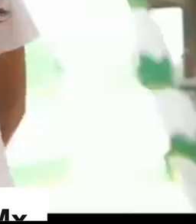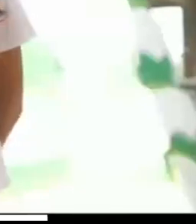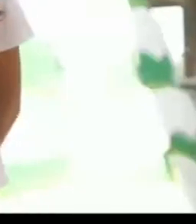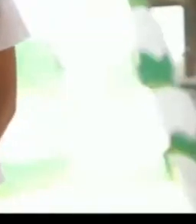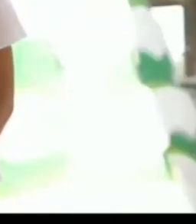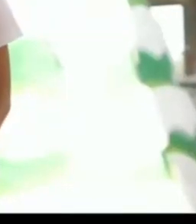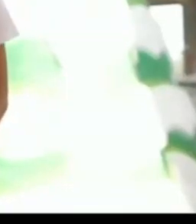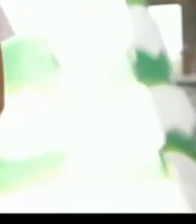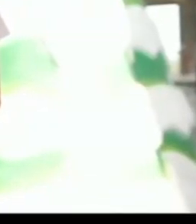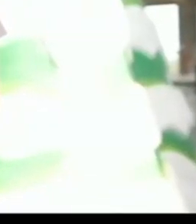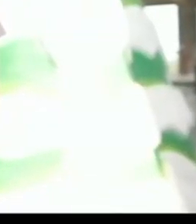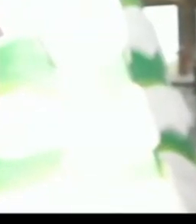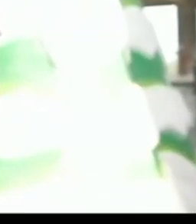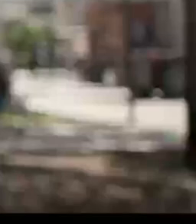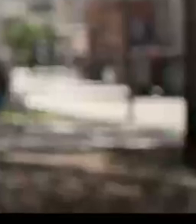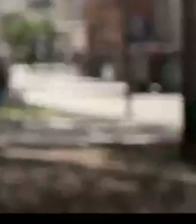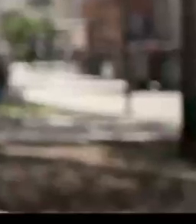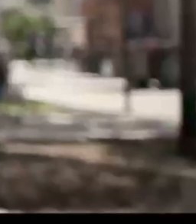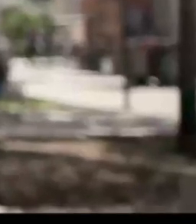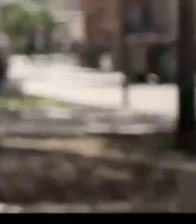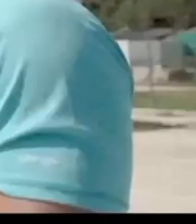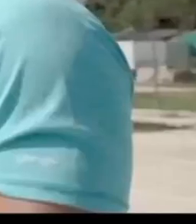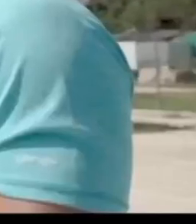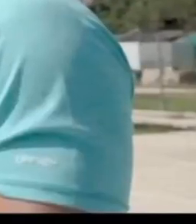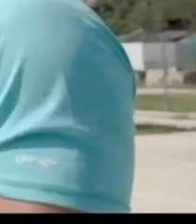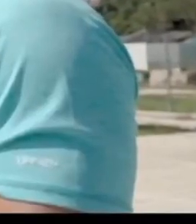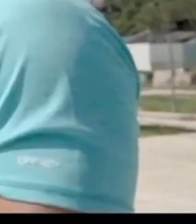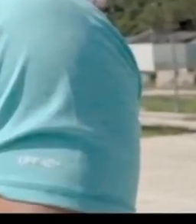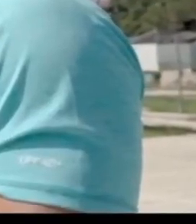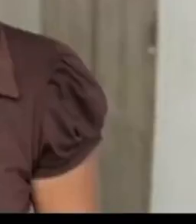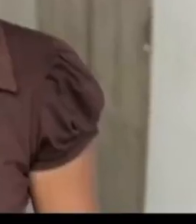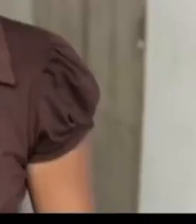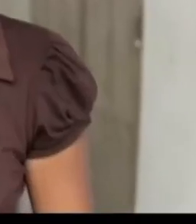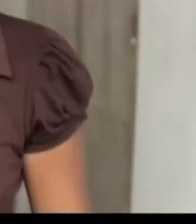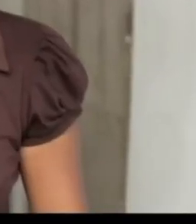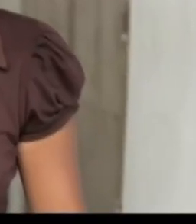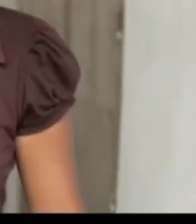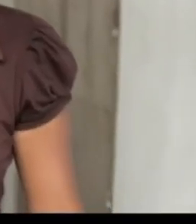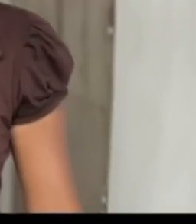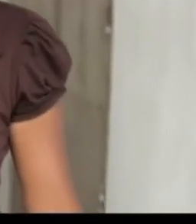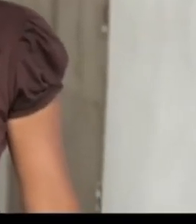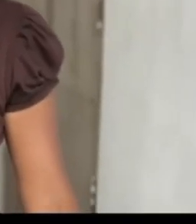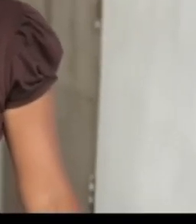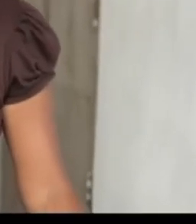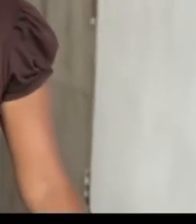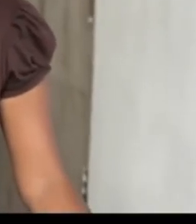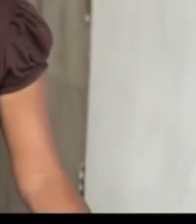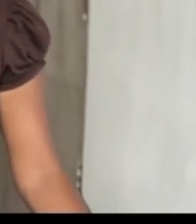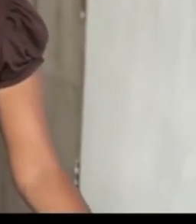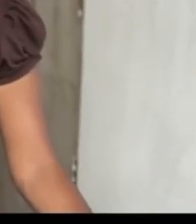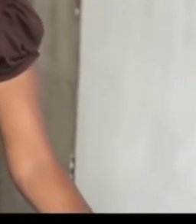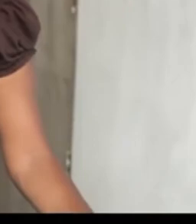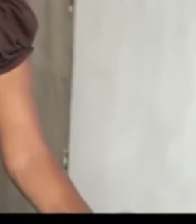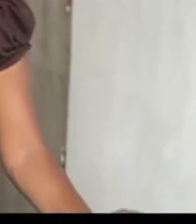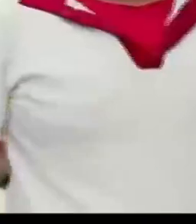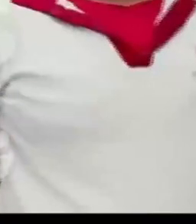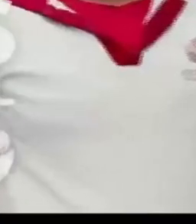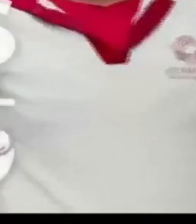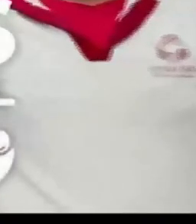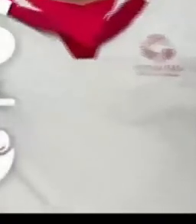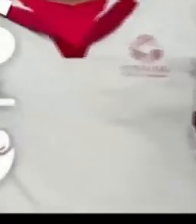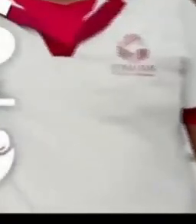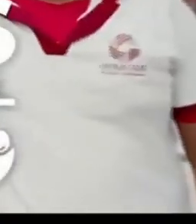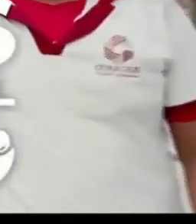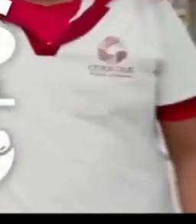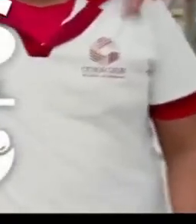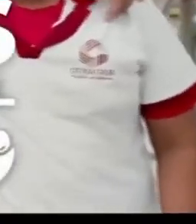Niños, Hijos de Madres Trabajadoras. Beneficiamos a 9,104 pobladores con el programa Emergente de Vivienda. Con el